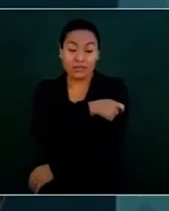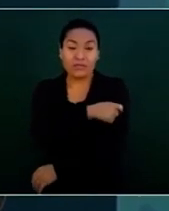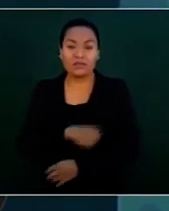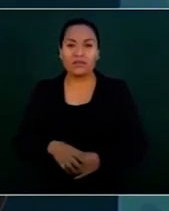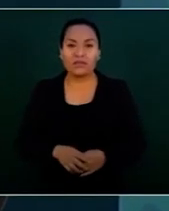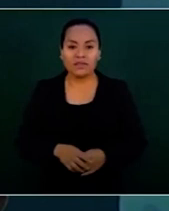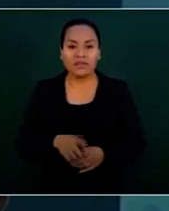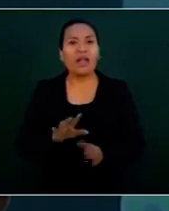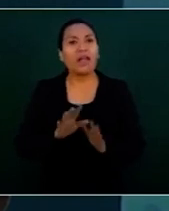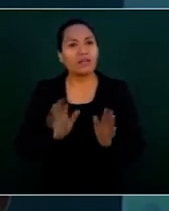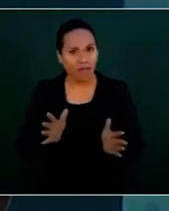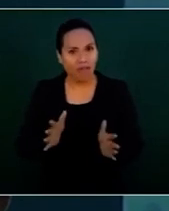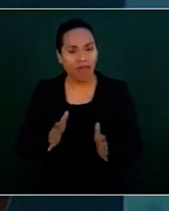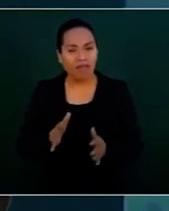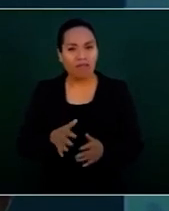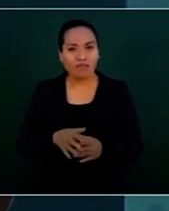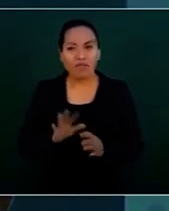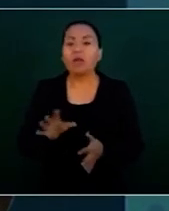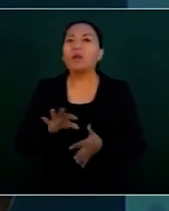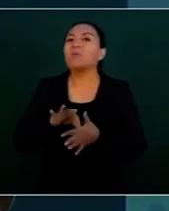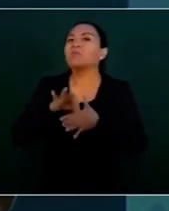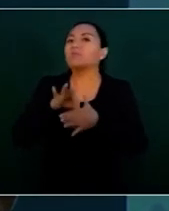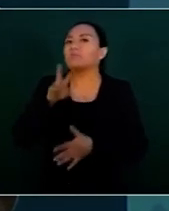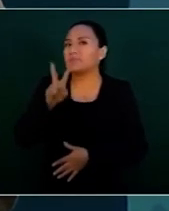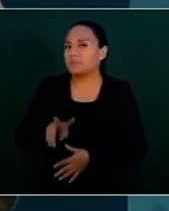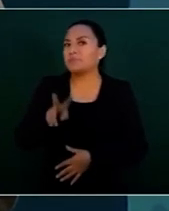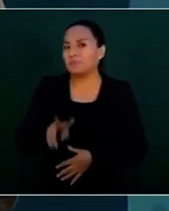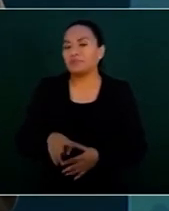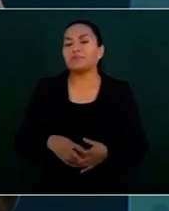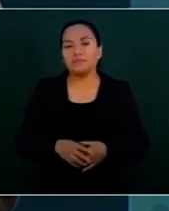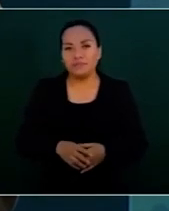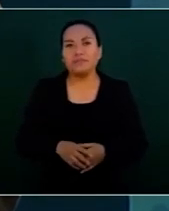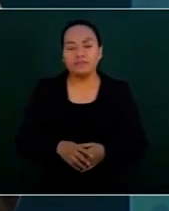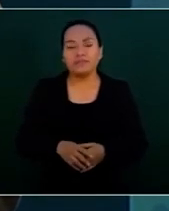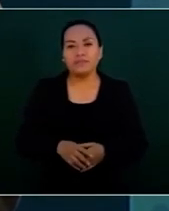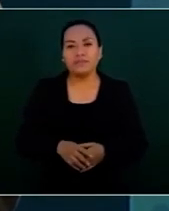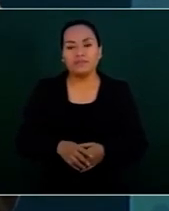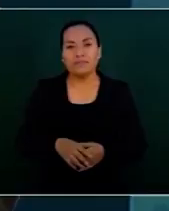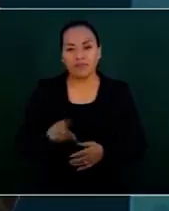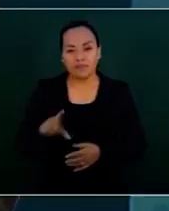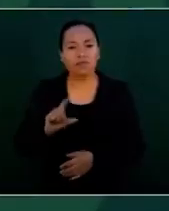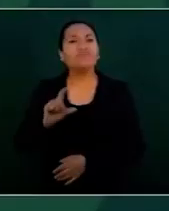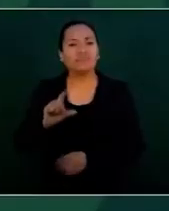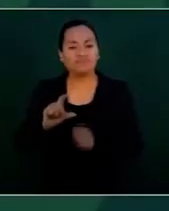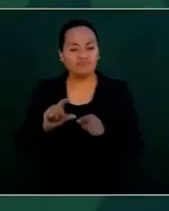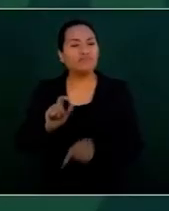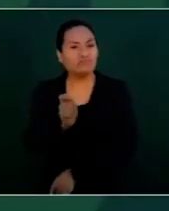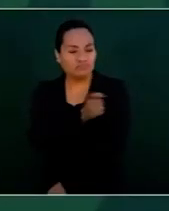demostrado, comprobado, es que lo mejor es la vacuna